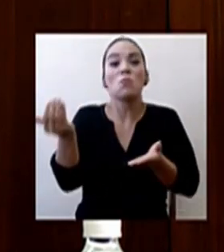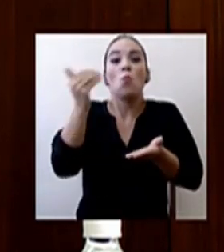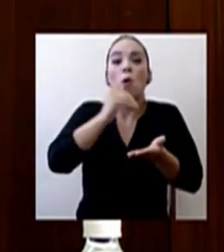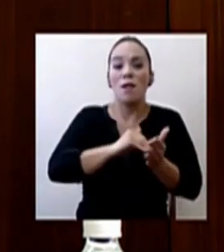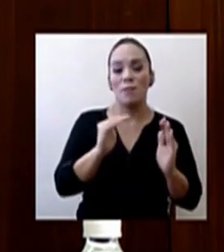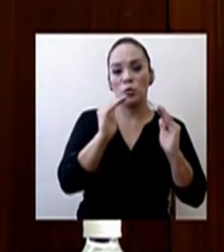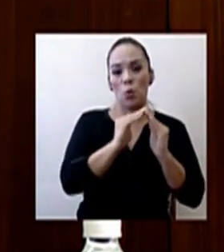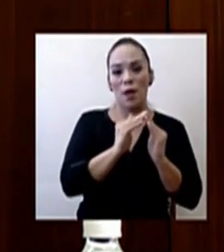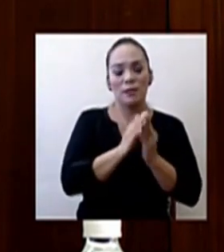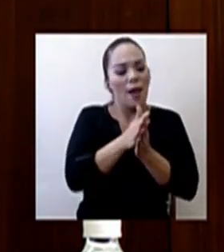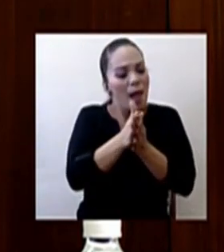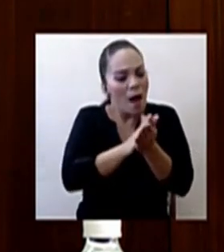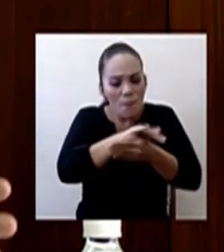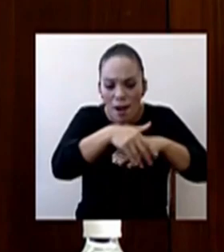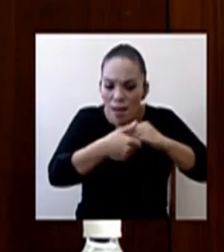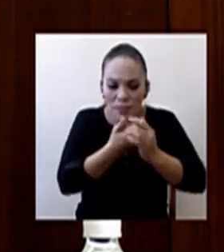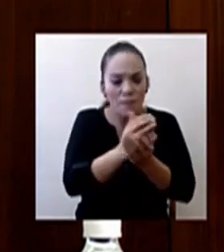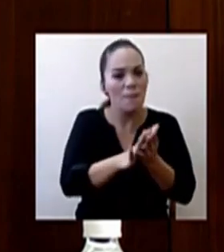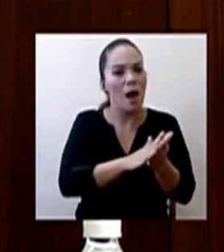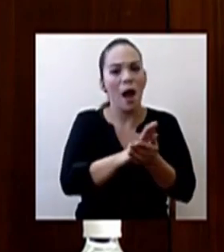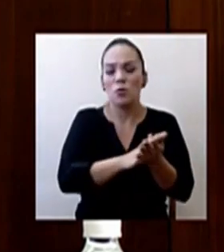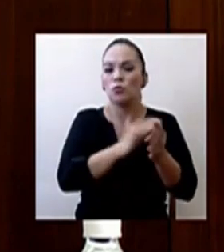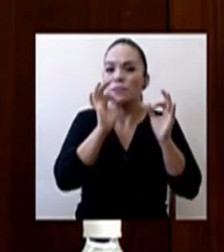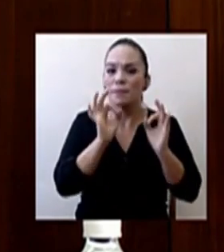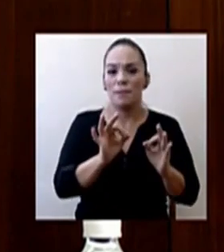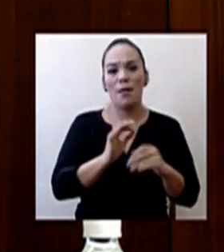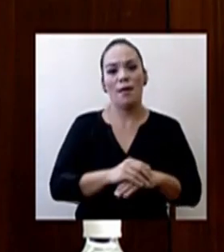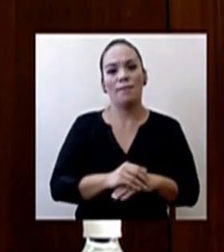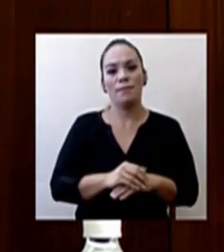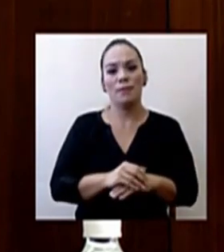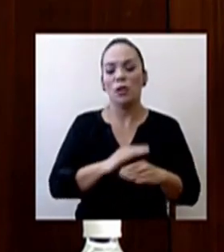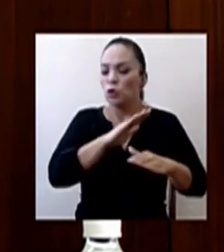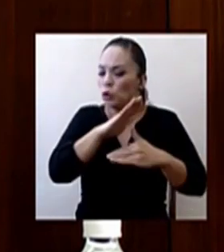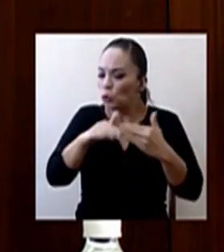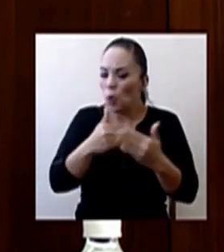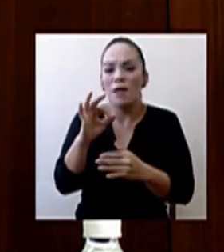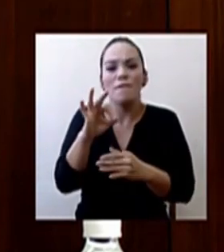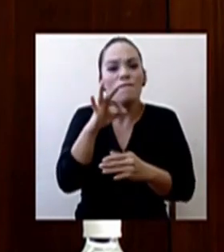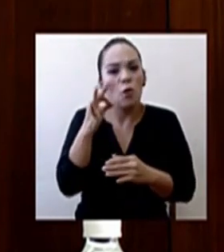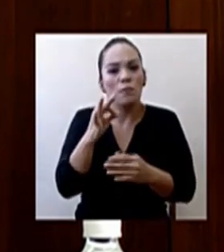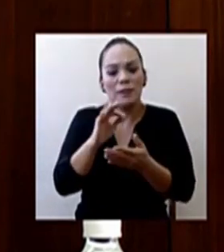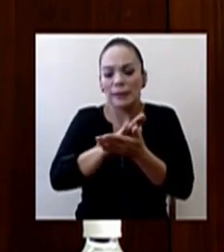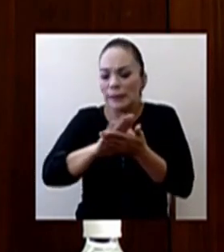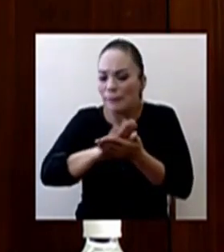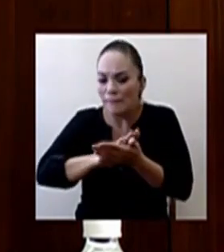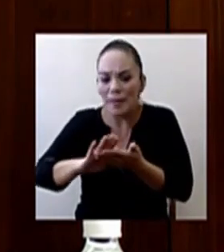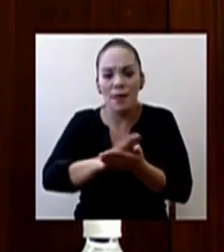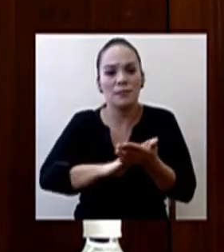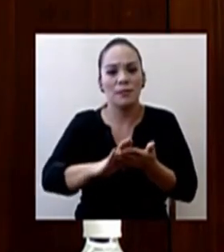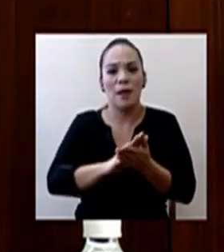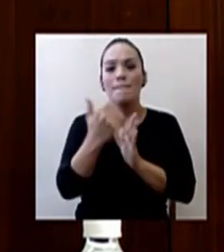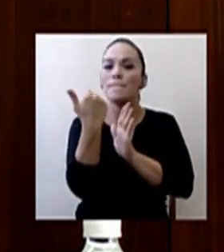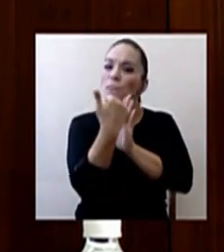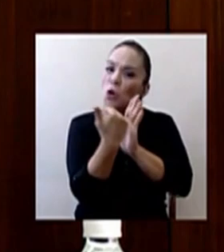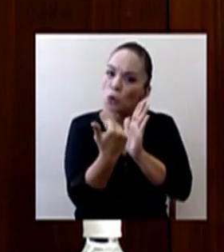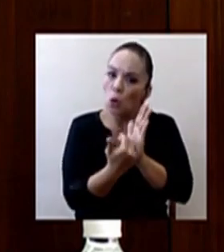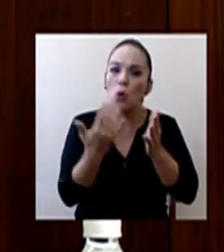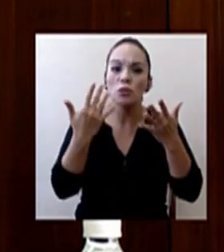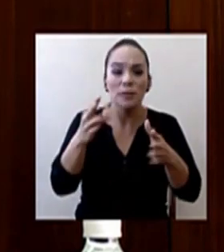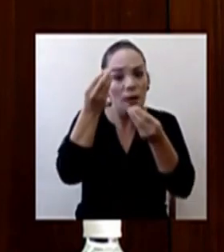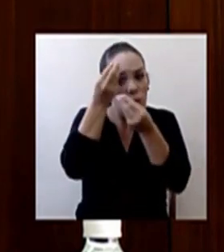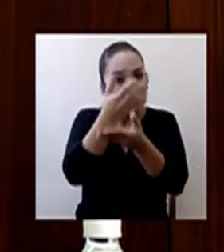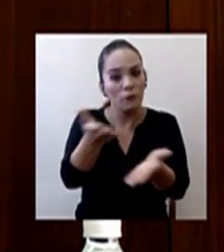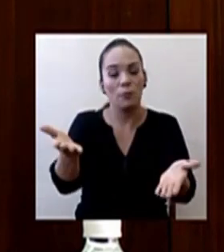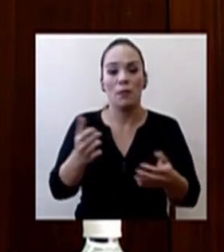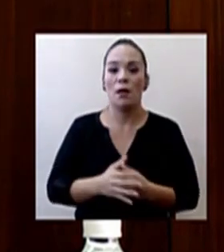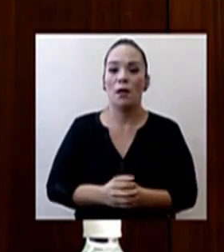casa, se lave las manos, se desinfecte y haga todas las medidas de higiene y de protocolos que hemos ya comunicado.